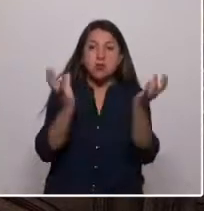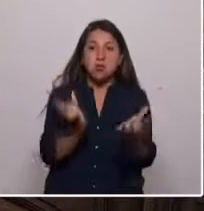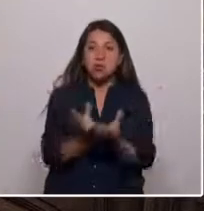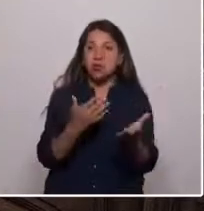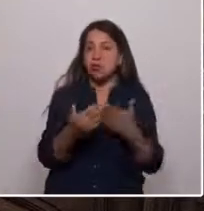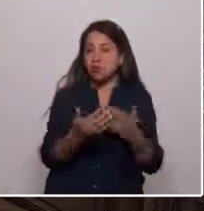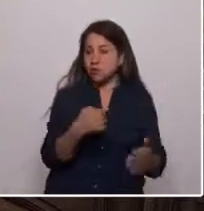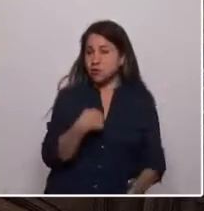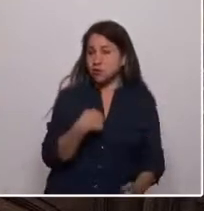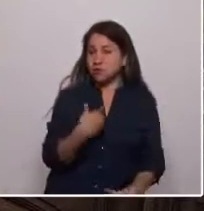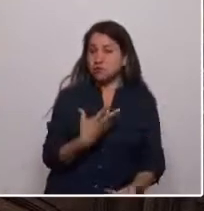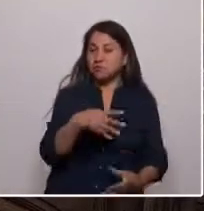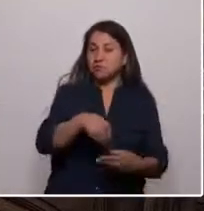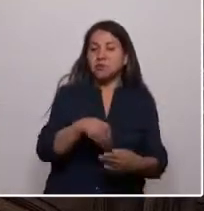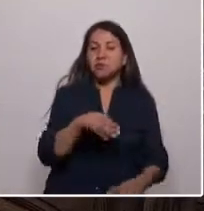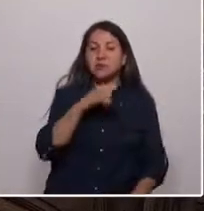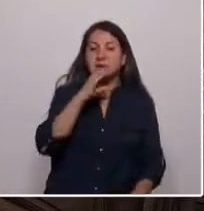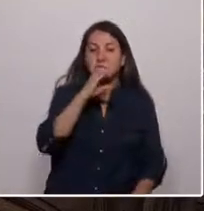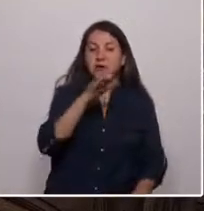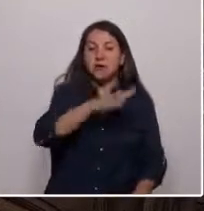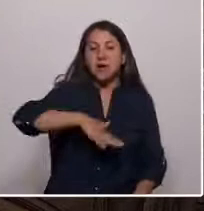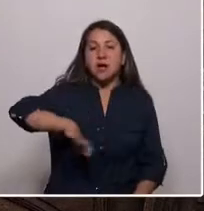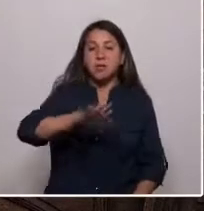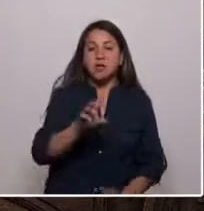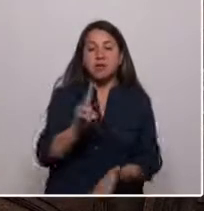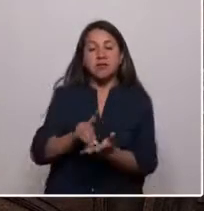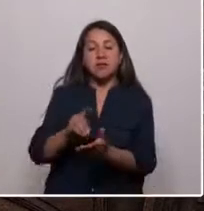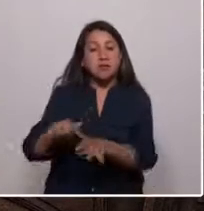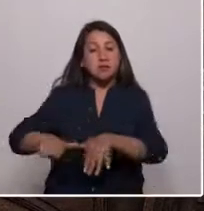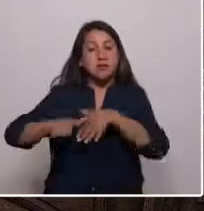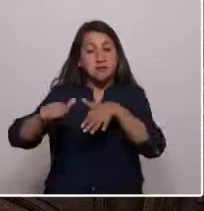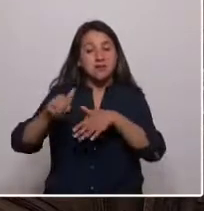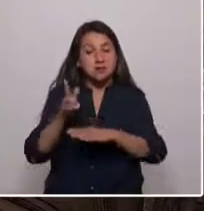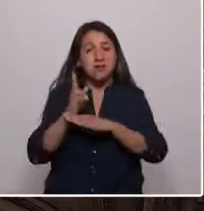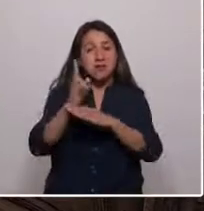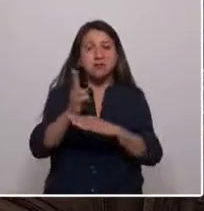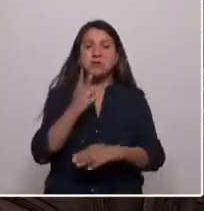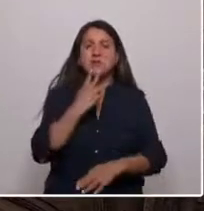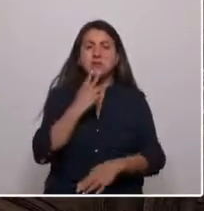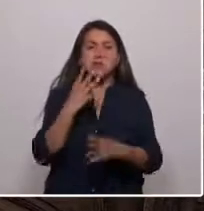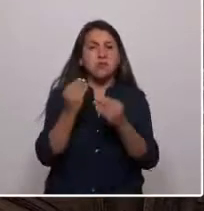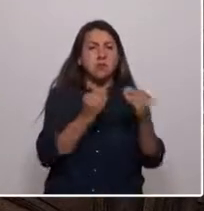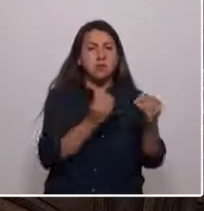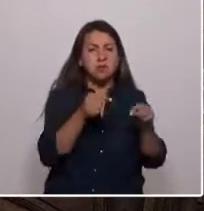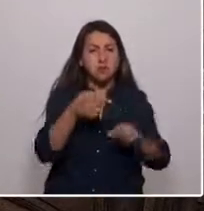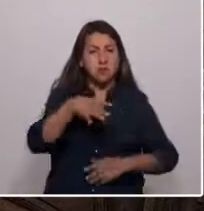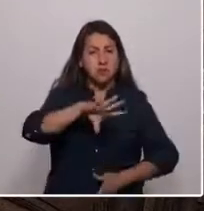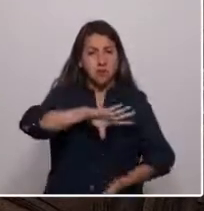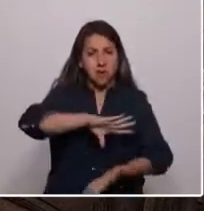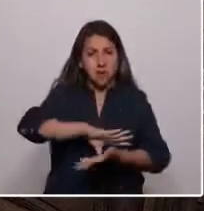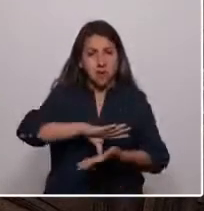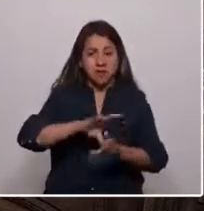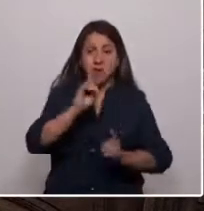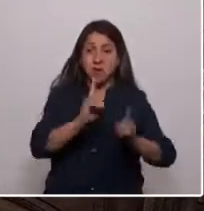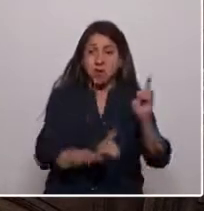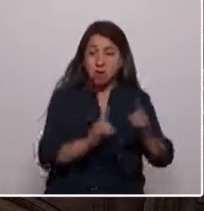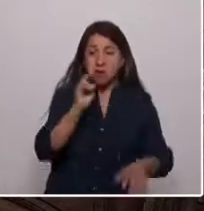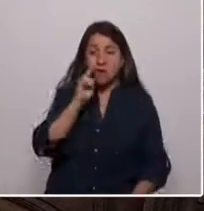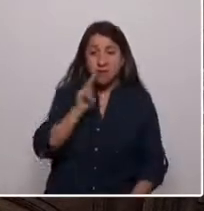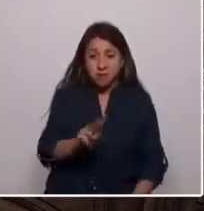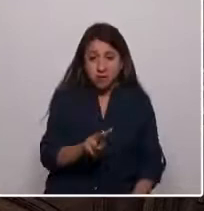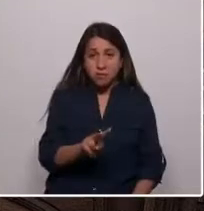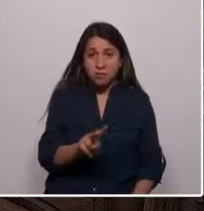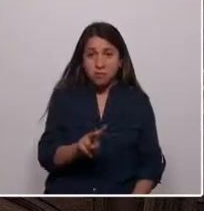confianza de quienes me eligieron en el Distrito 16, y represento la vida de muchas en este país. Aquellas que hemos visto la diferencia